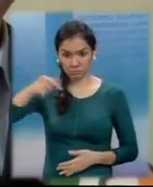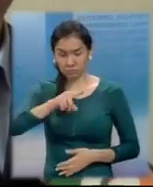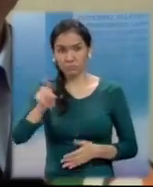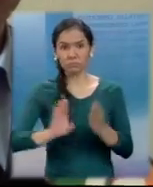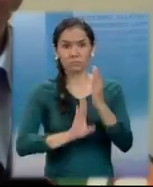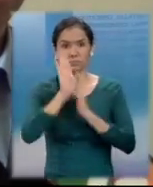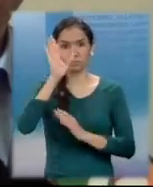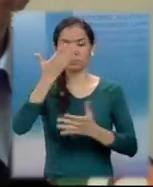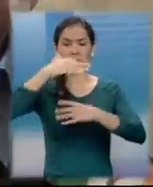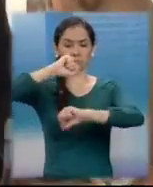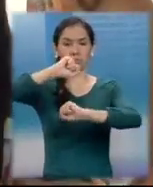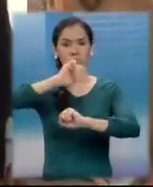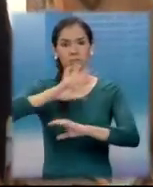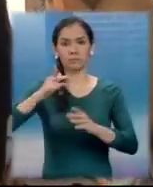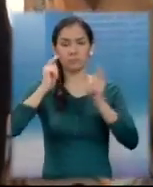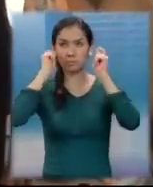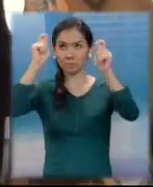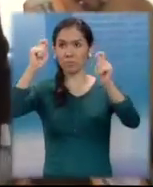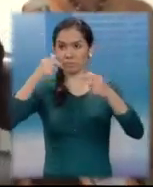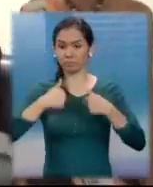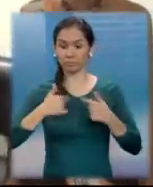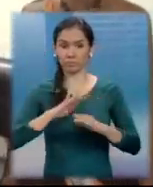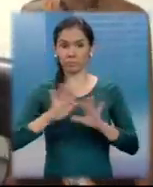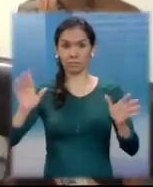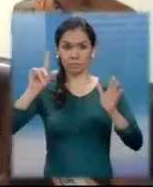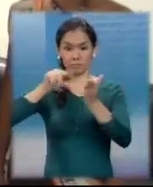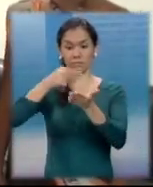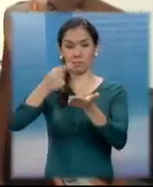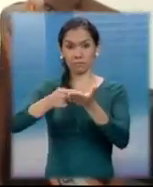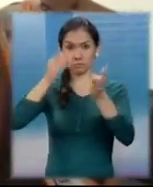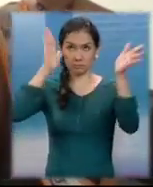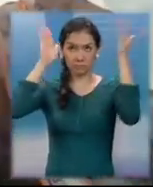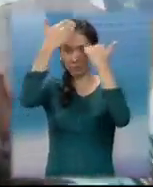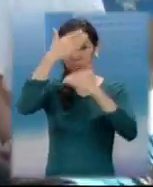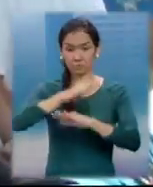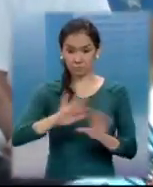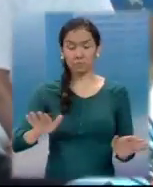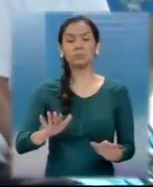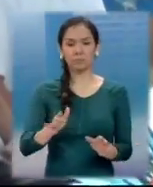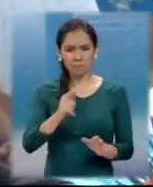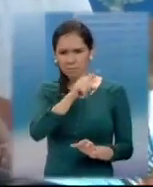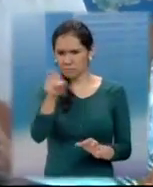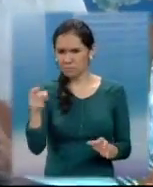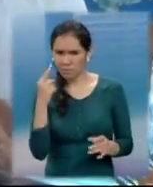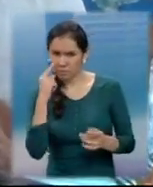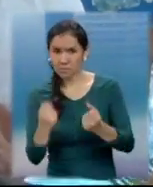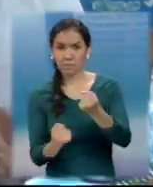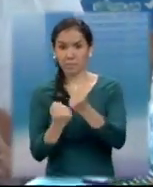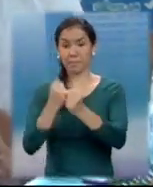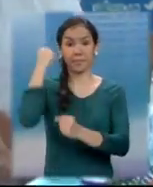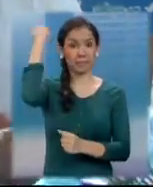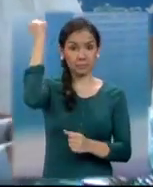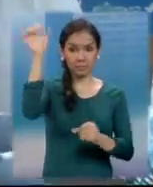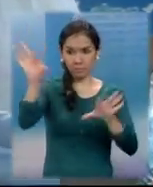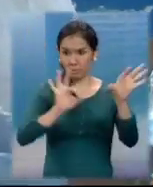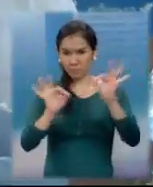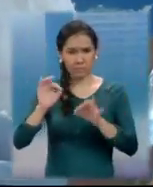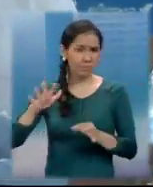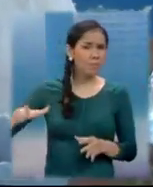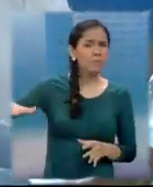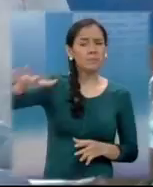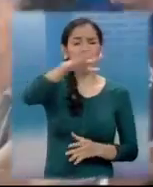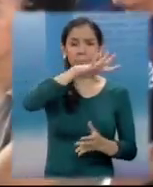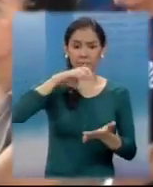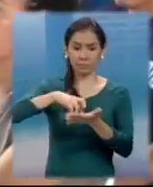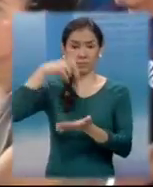digamos mejores notas, rendimiento académico bueno y preocupación por el prójimo. Las niñas que resulten ganadoras, dentro de todas, en todo el